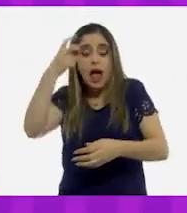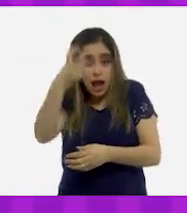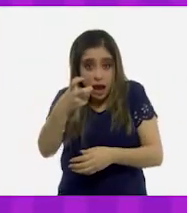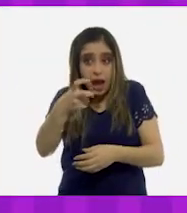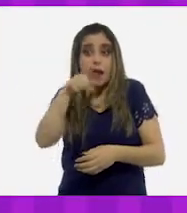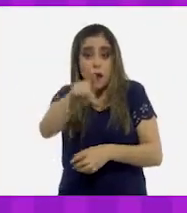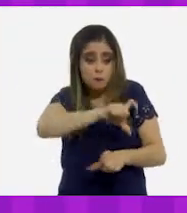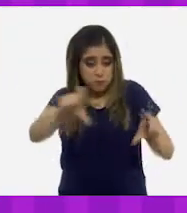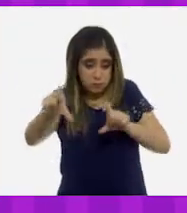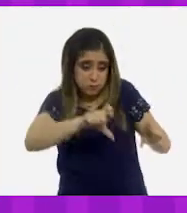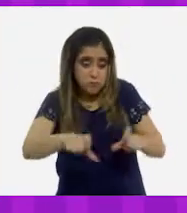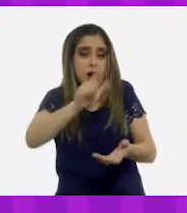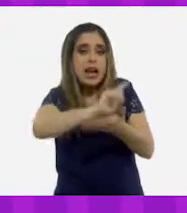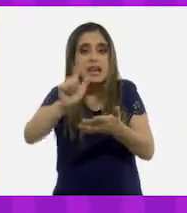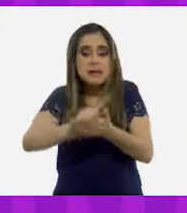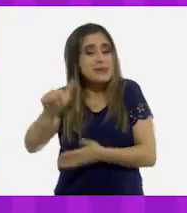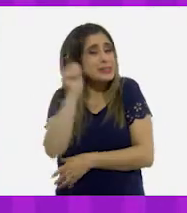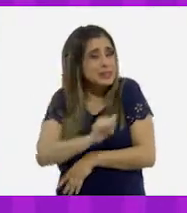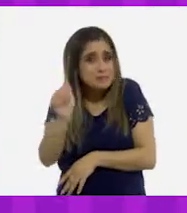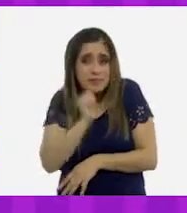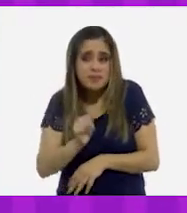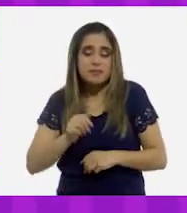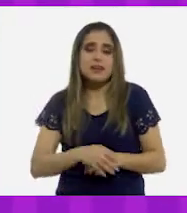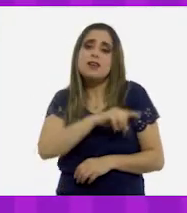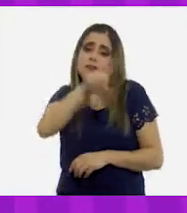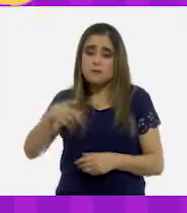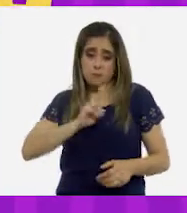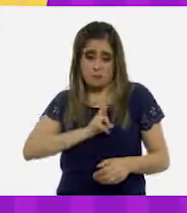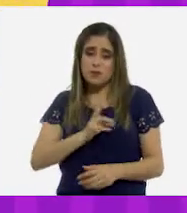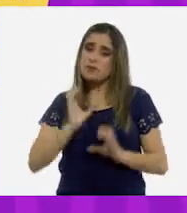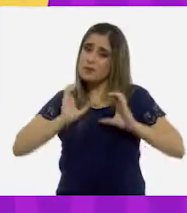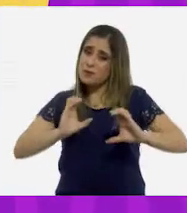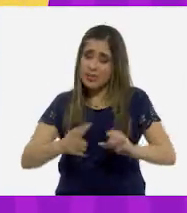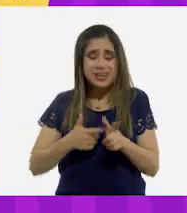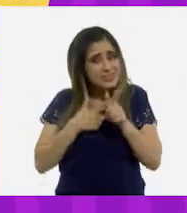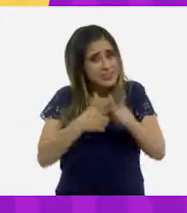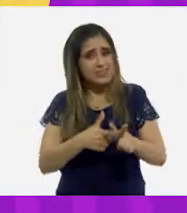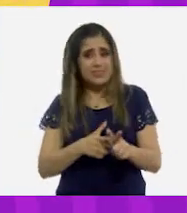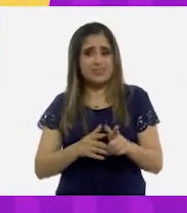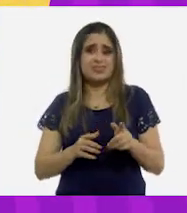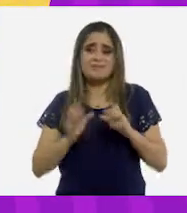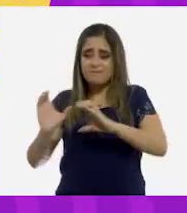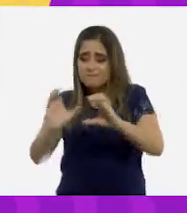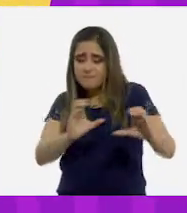¡Sigamos luchando juntos contra este virus cuidándonos los unos a los otros!